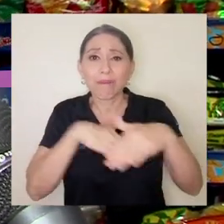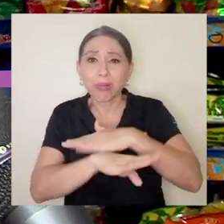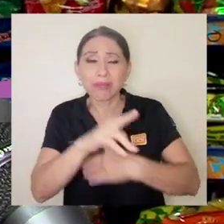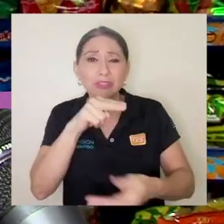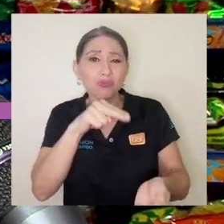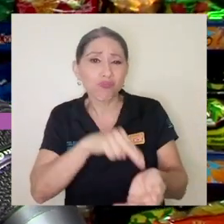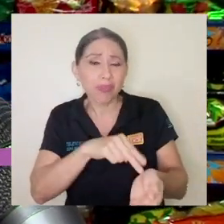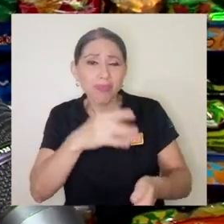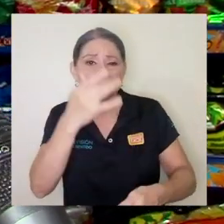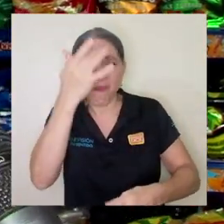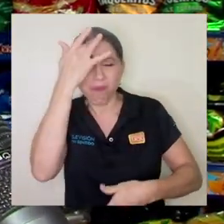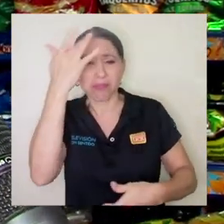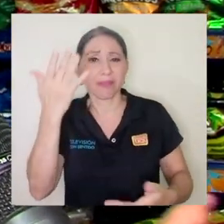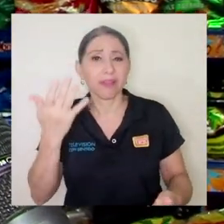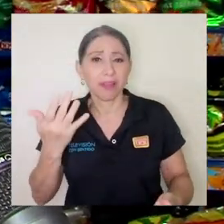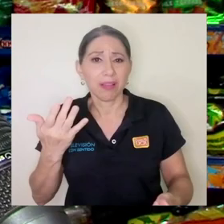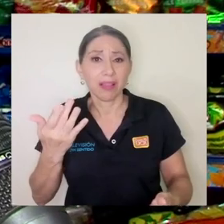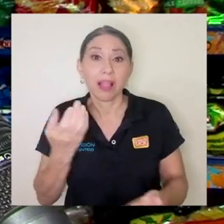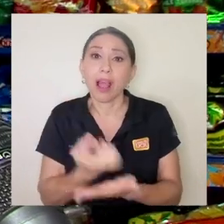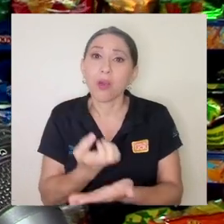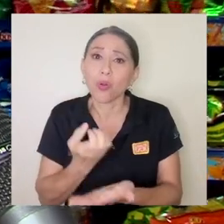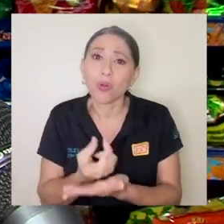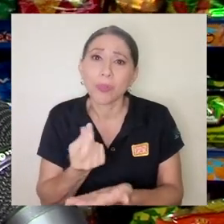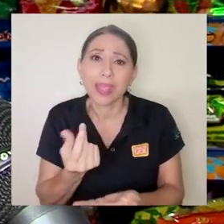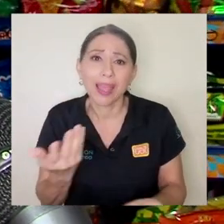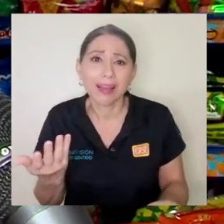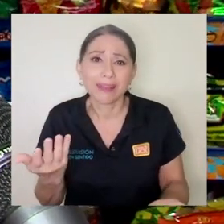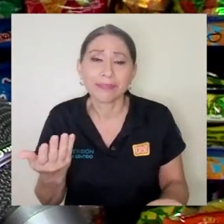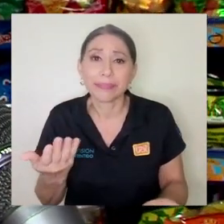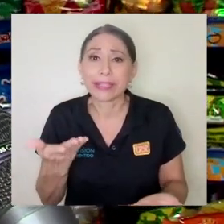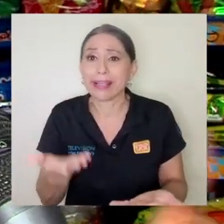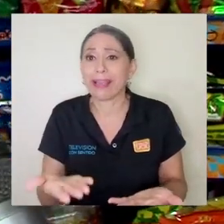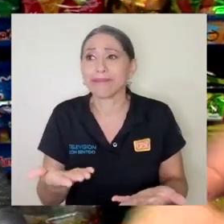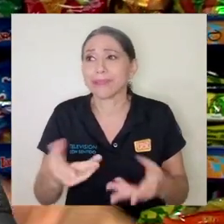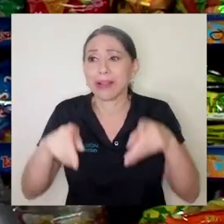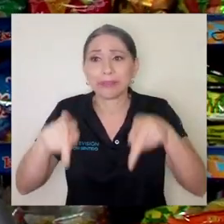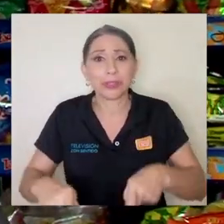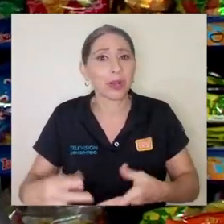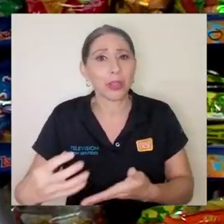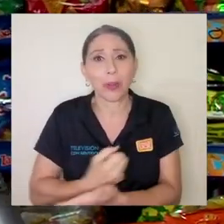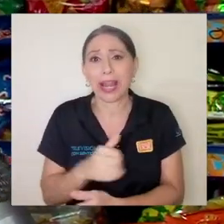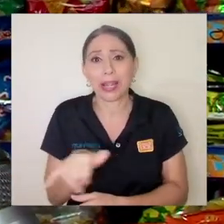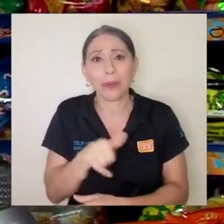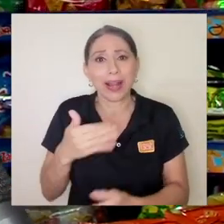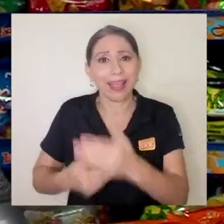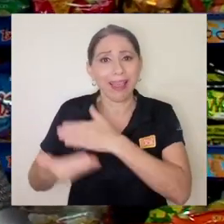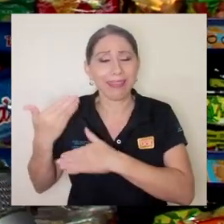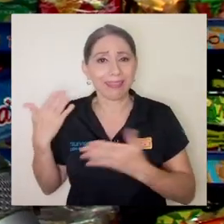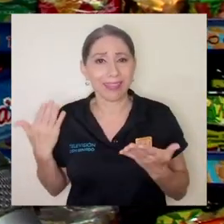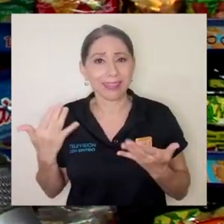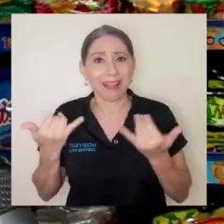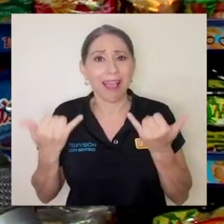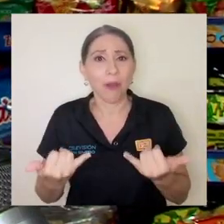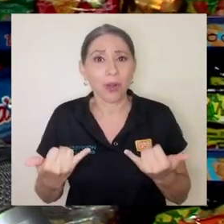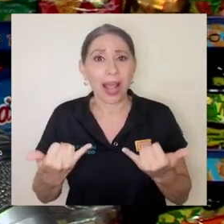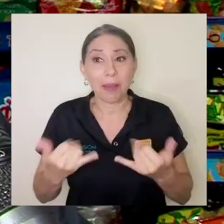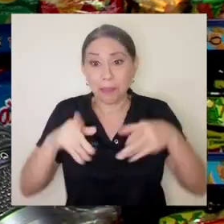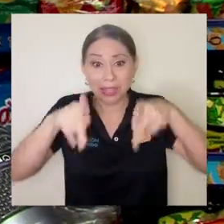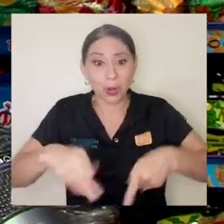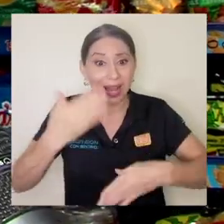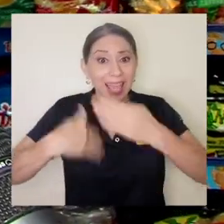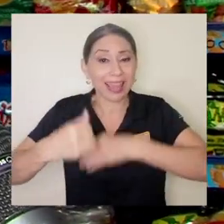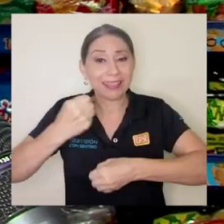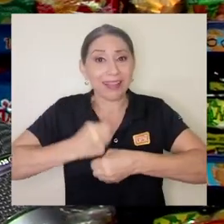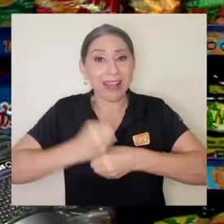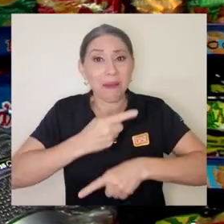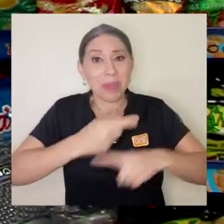internados, ¿verdad? Y por la economía que hay, ahora ya no gana igual que antes, gana, el que trabaja medio tiempo